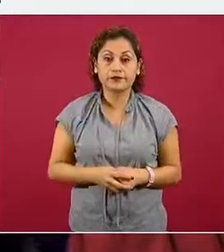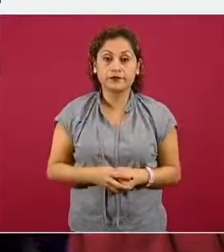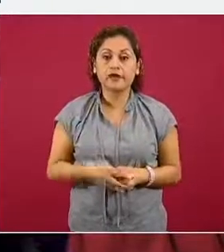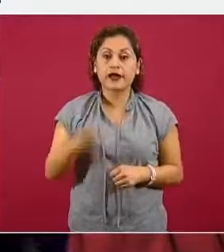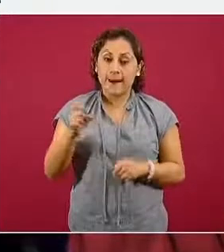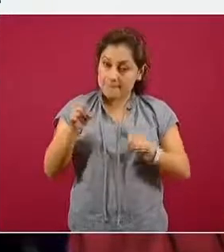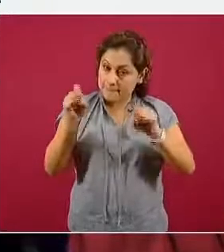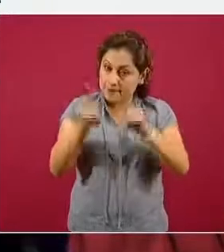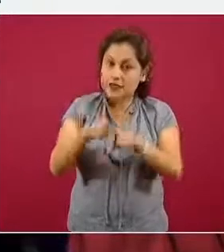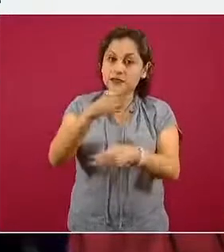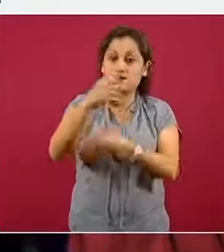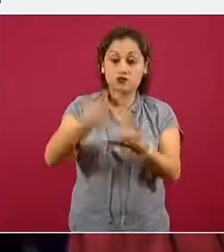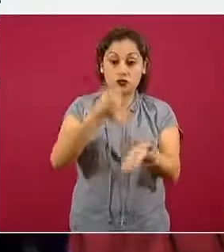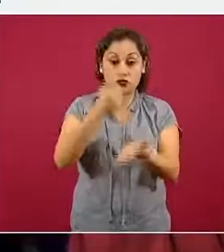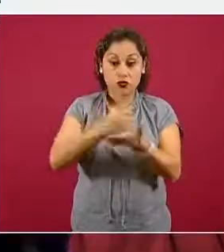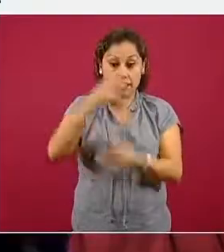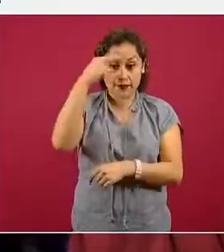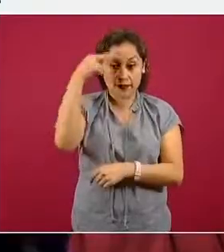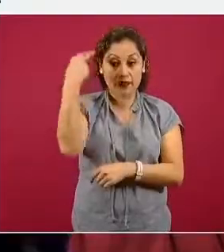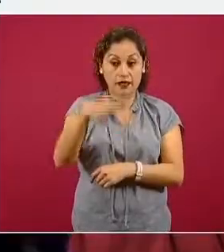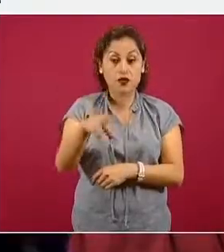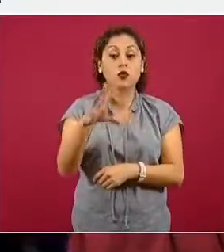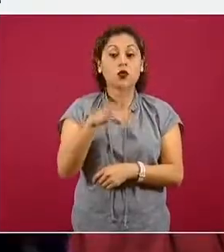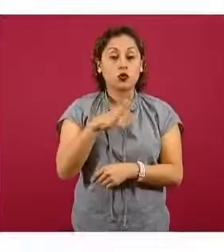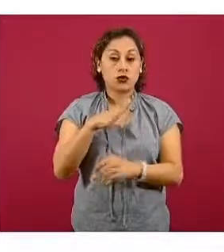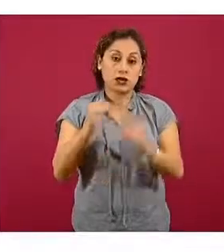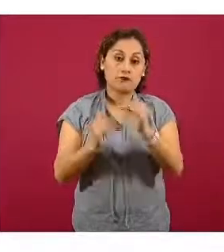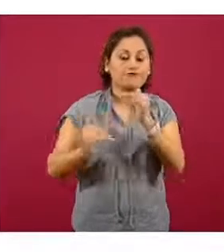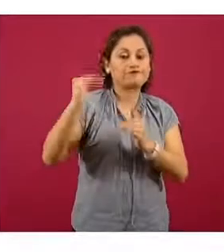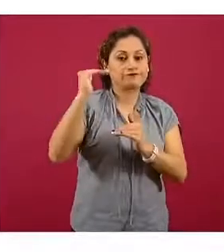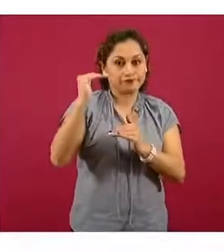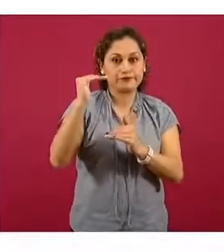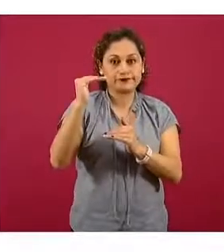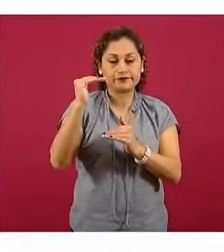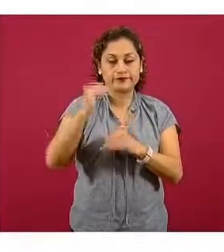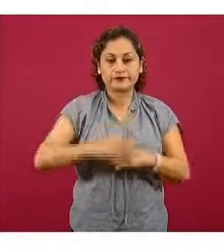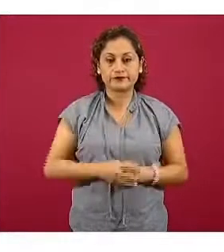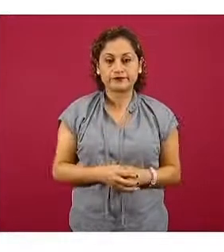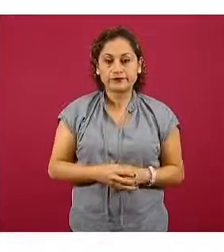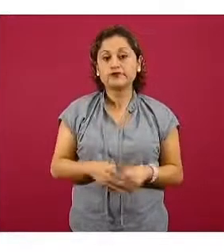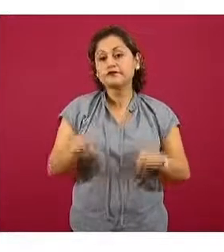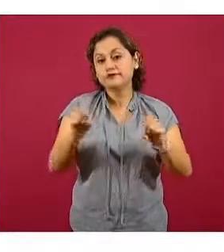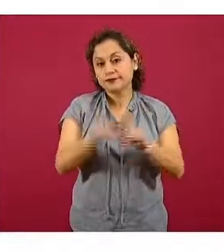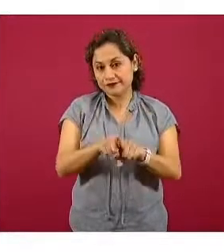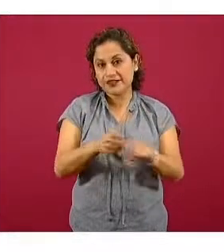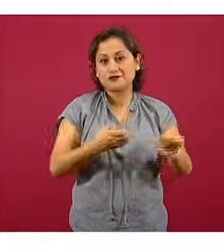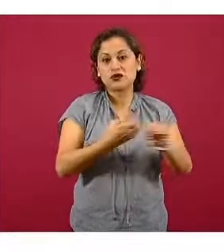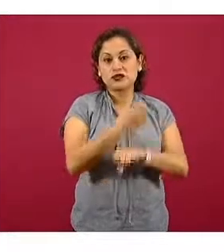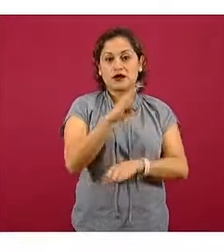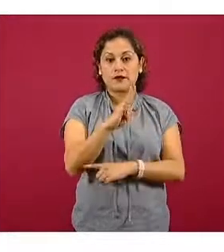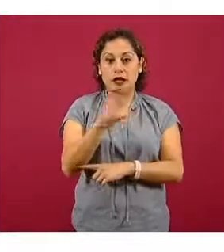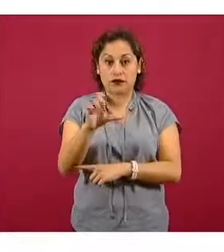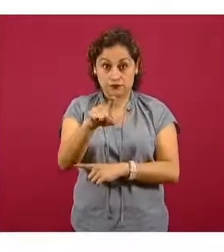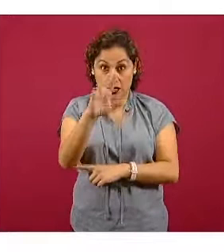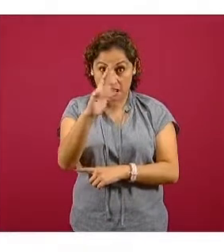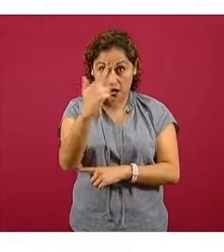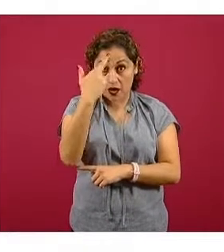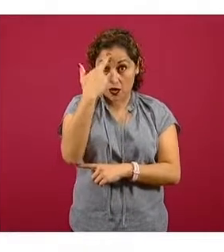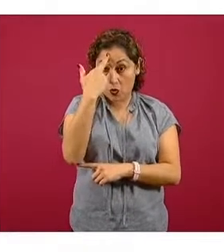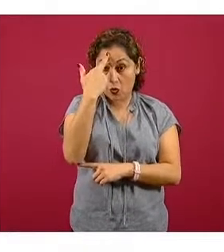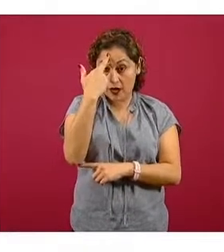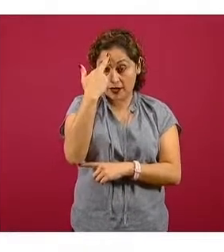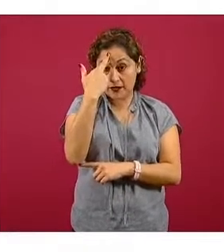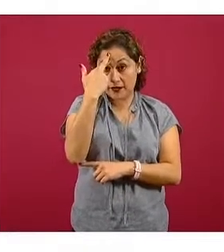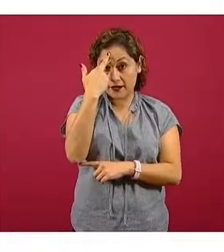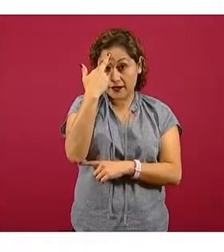la Ciudad de México encabeza, lógicamente, la mayor ocupación de la mano de Baja California. Baja California, recuerden, también está incluido en este